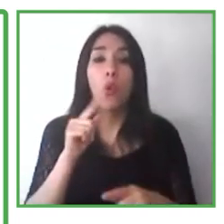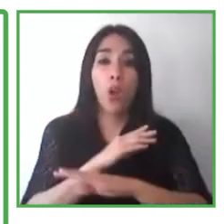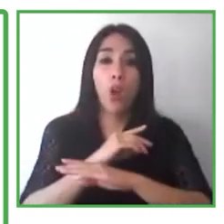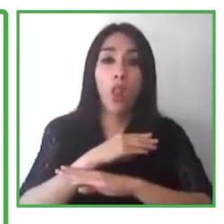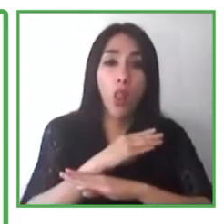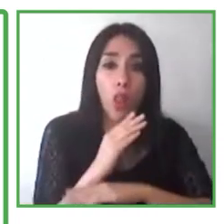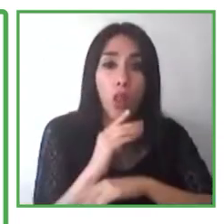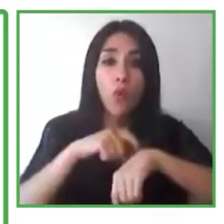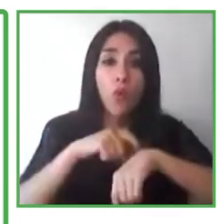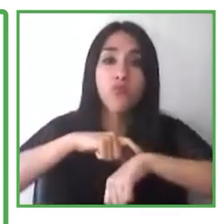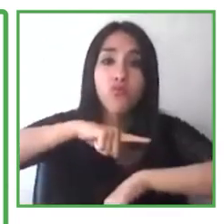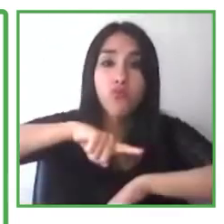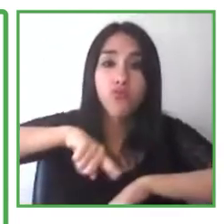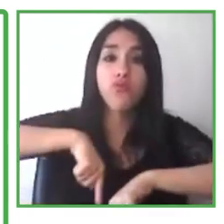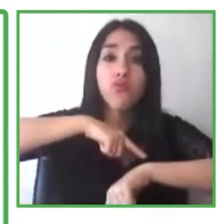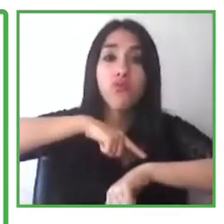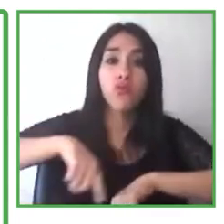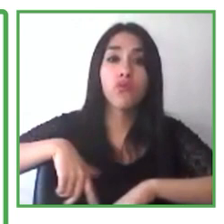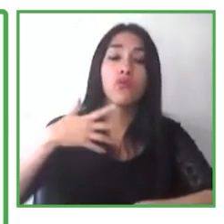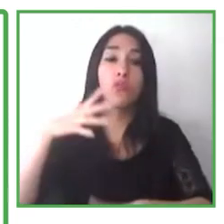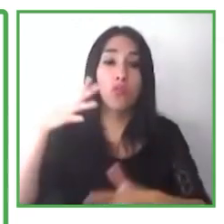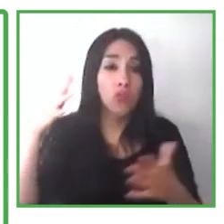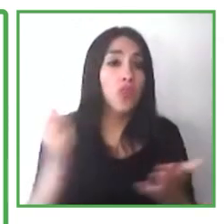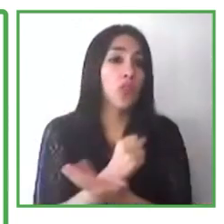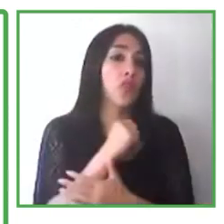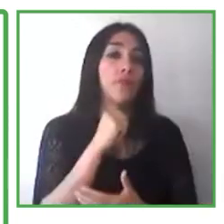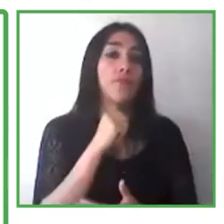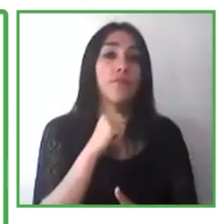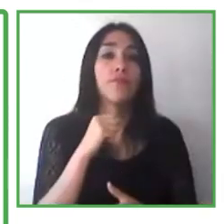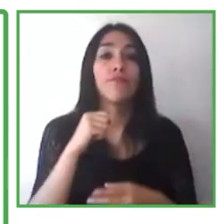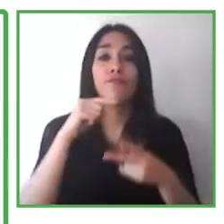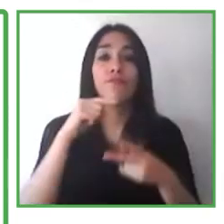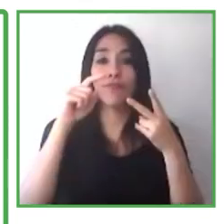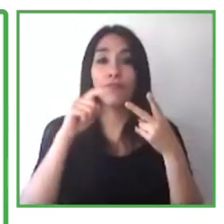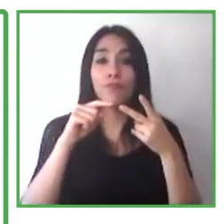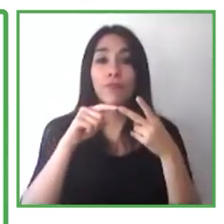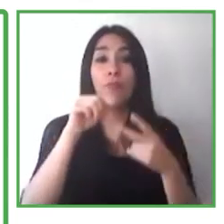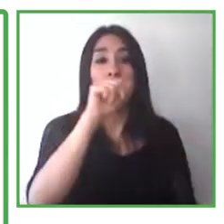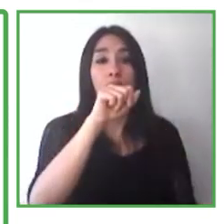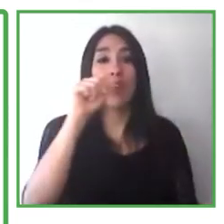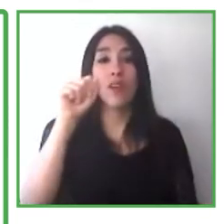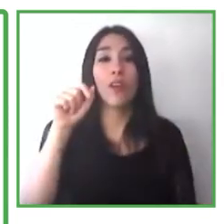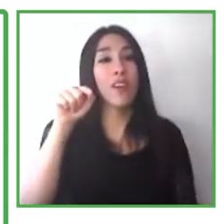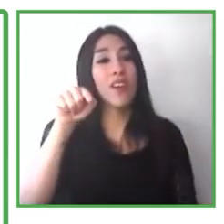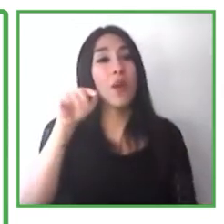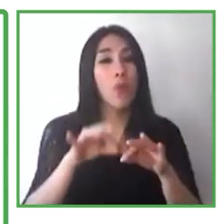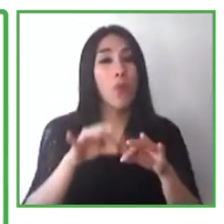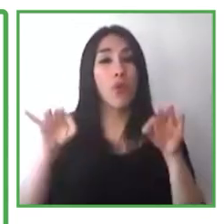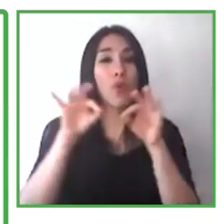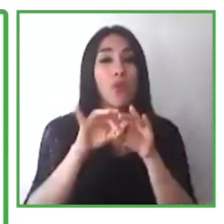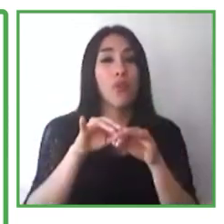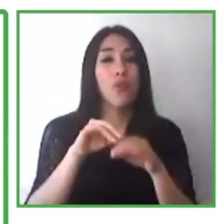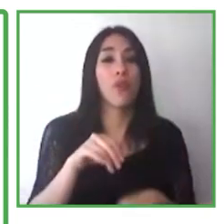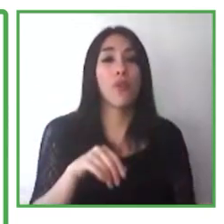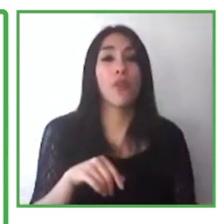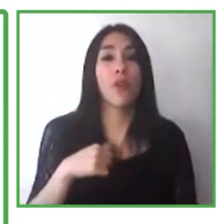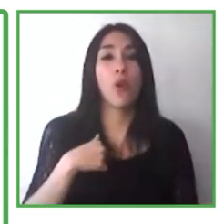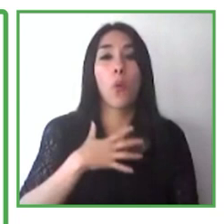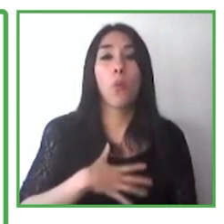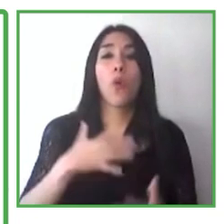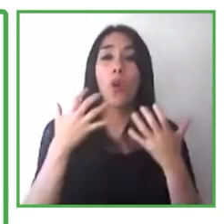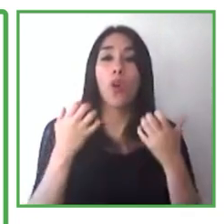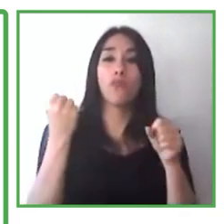2A son fundamentales si queremos ser exitosos en contratar a las personas con discapacidad. La